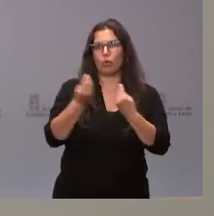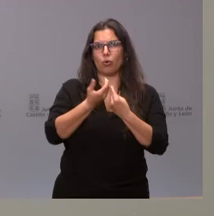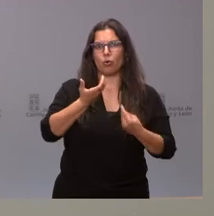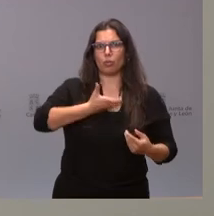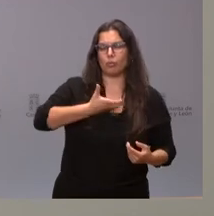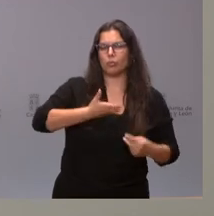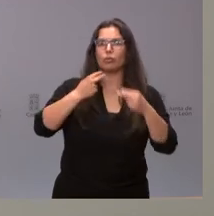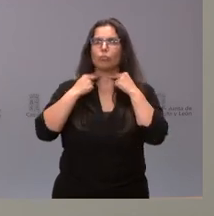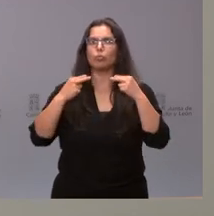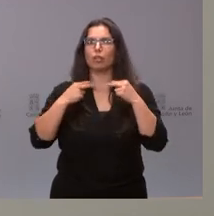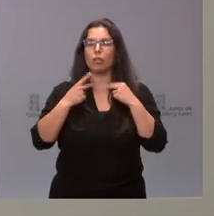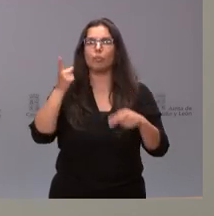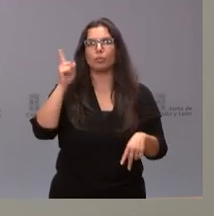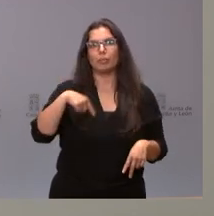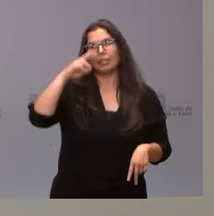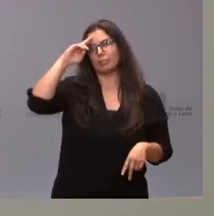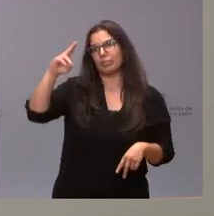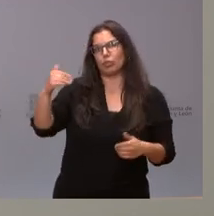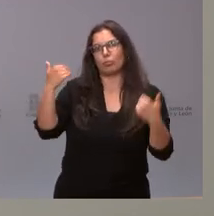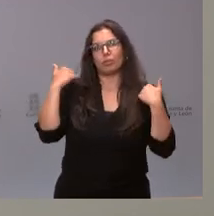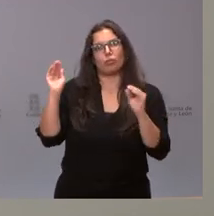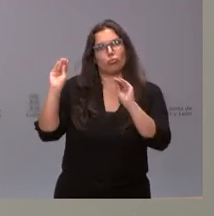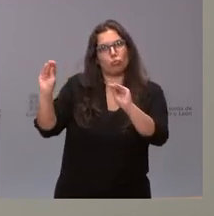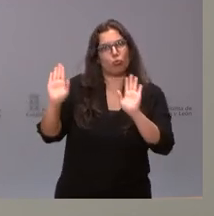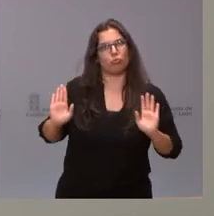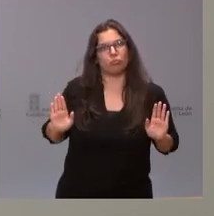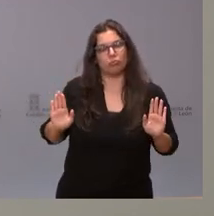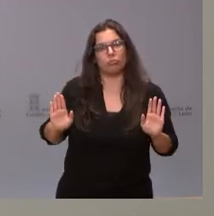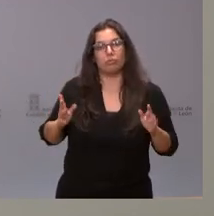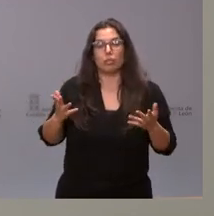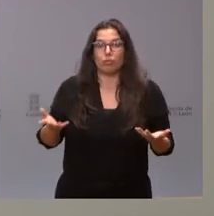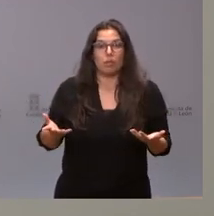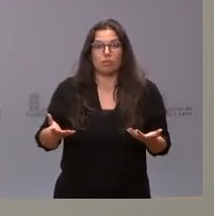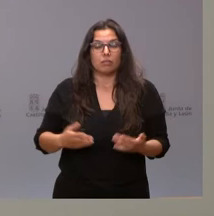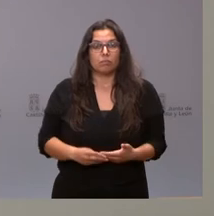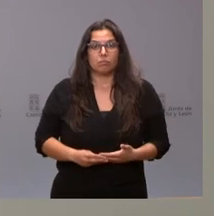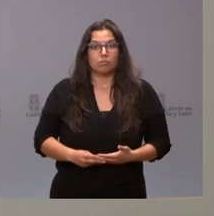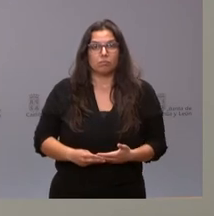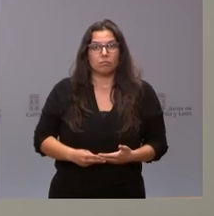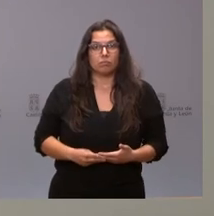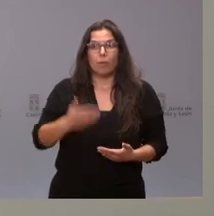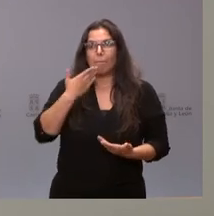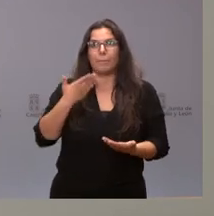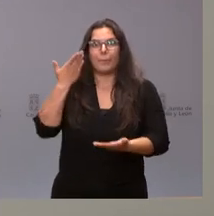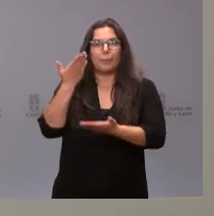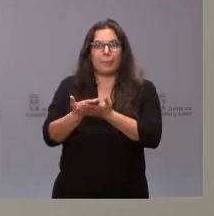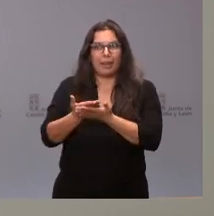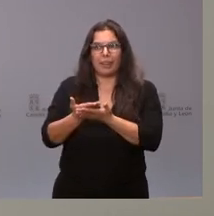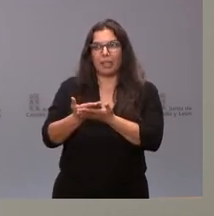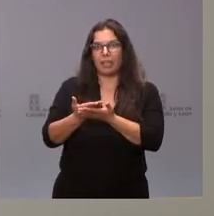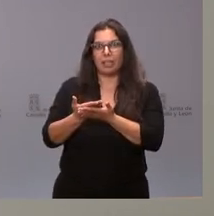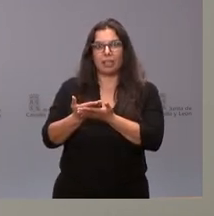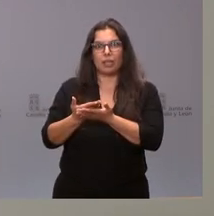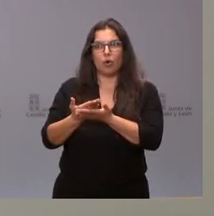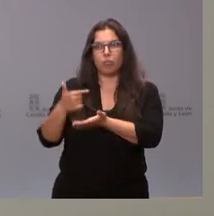pero también somos respetuosos a sus competencias y, por tanto, desde este punto de vista no podemos pedir a nadie que